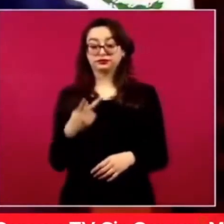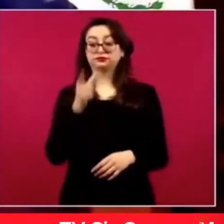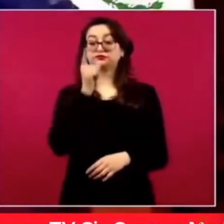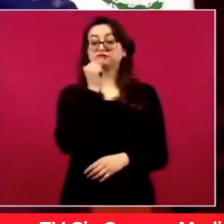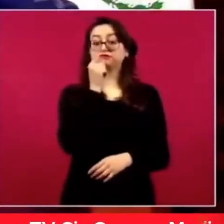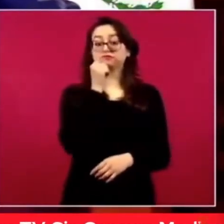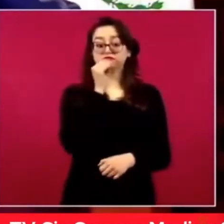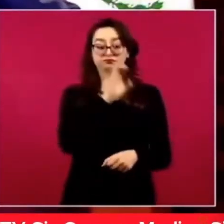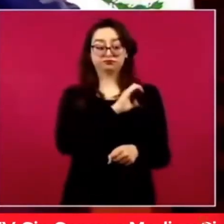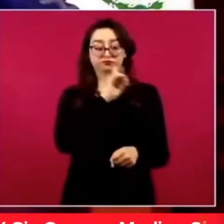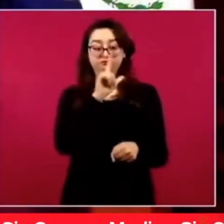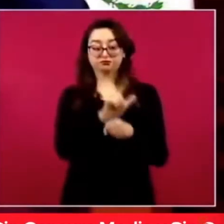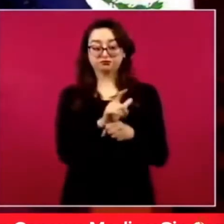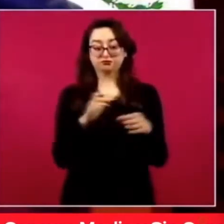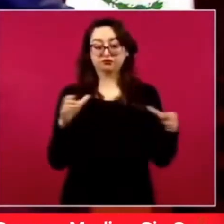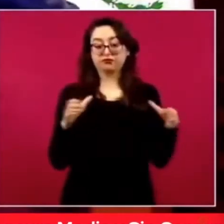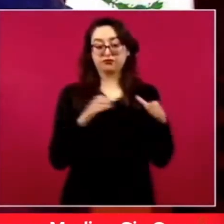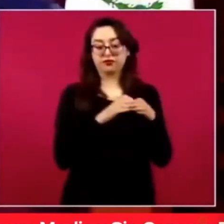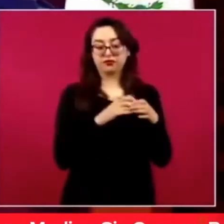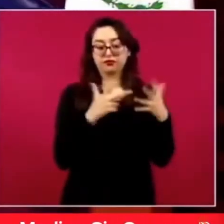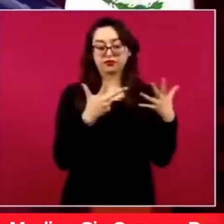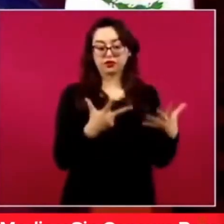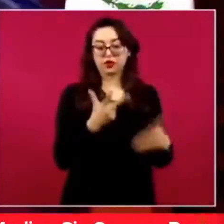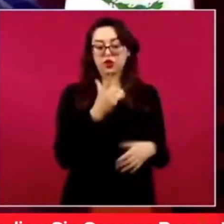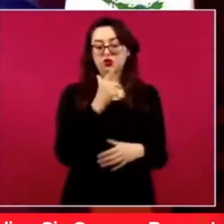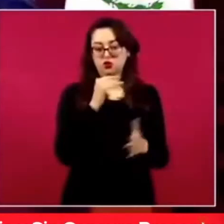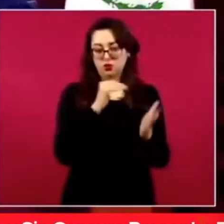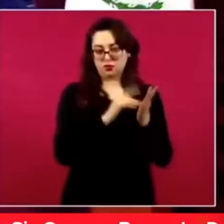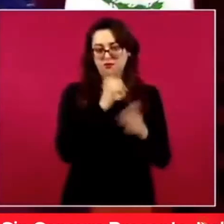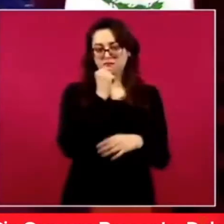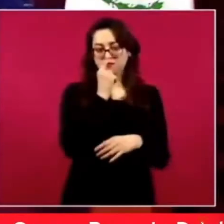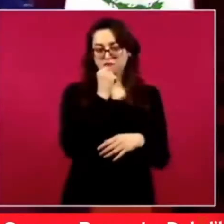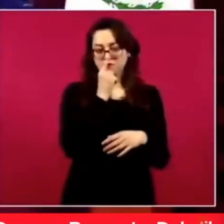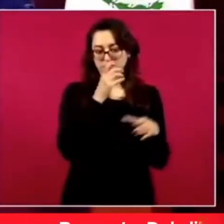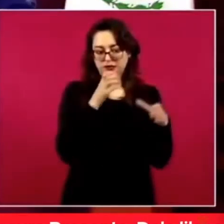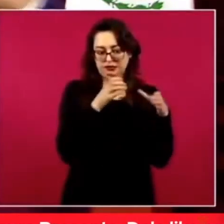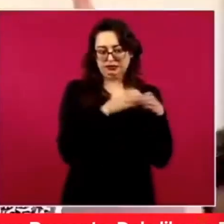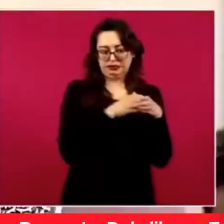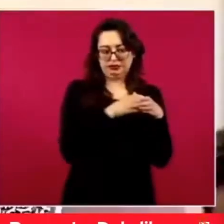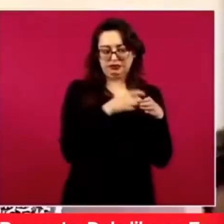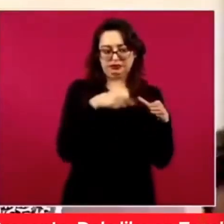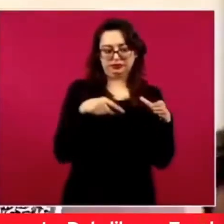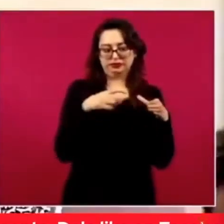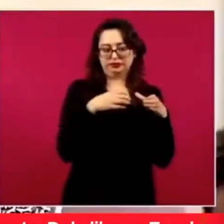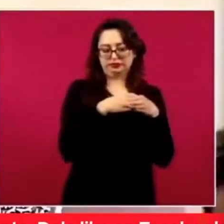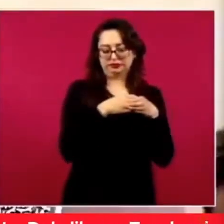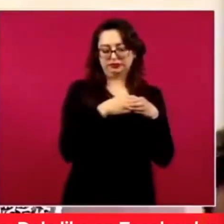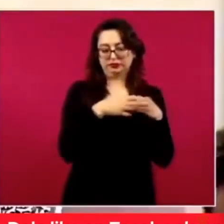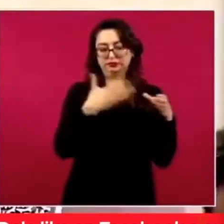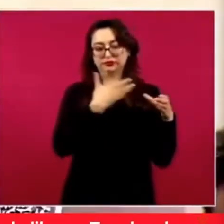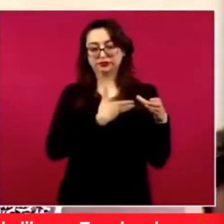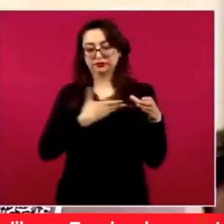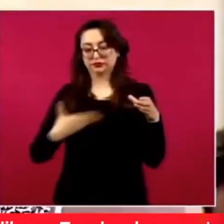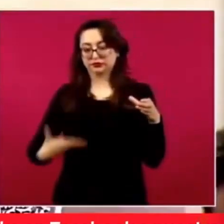más cercanía, incluso más que la Secretaría de la Defensa,